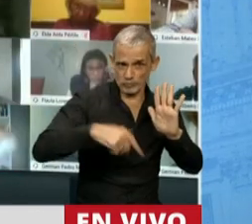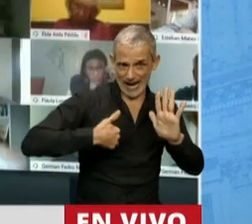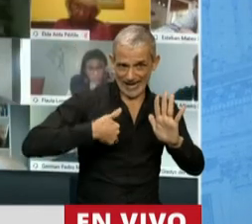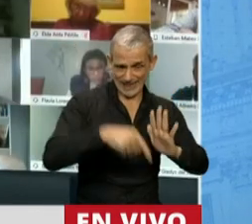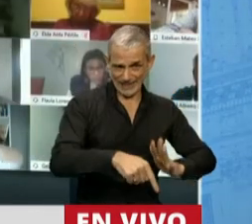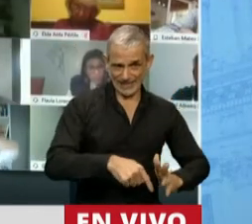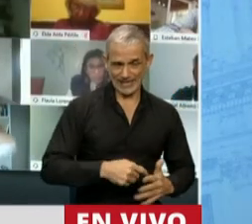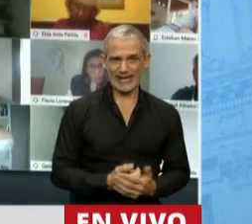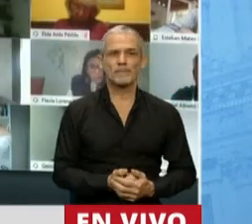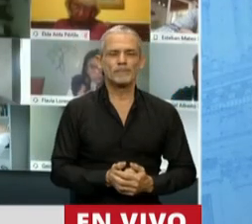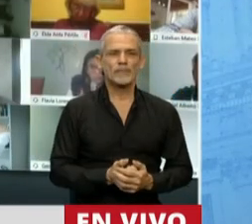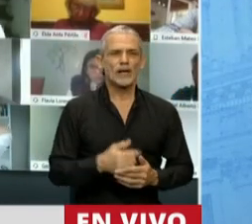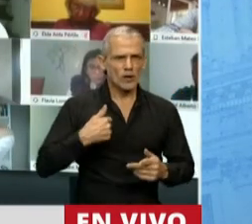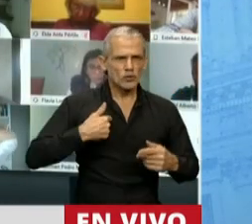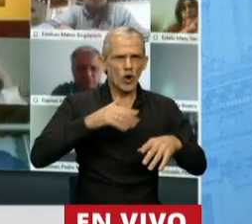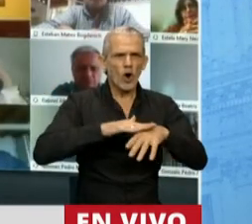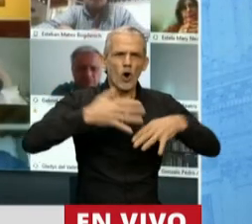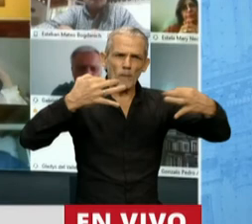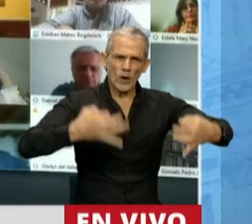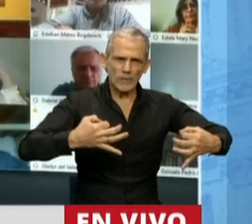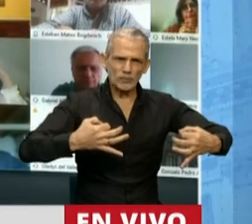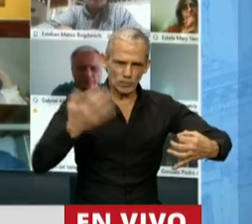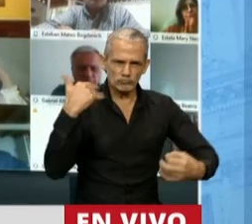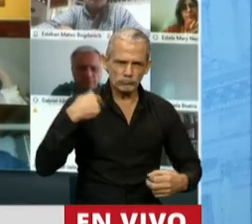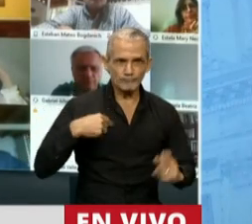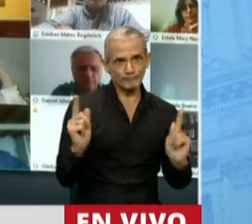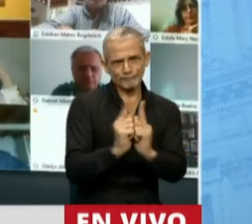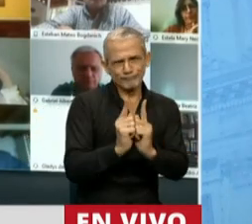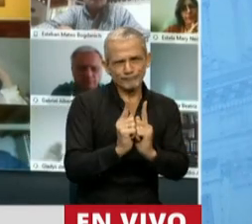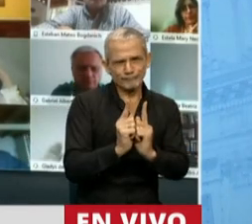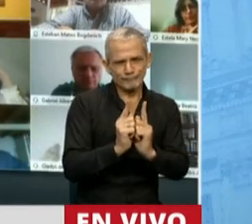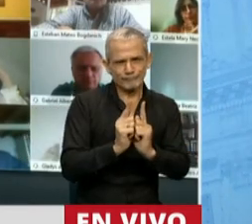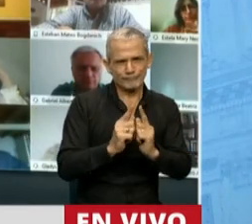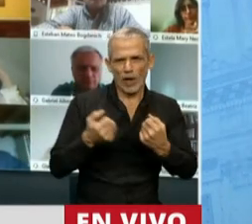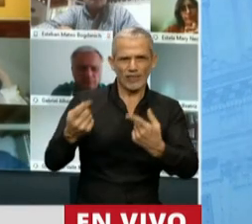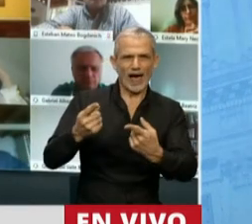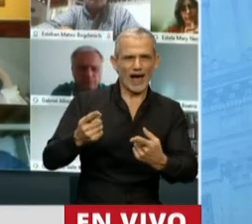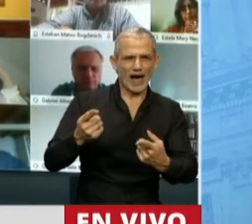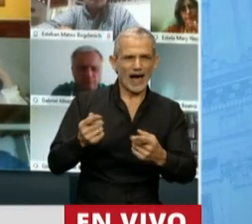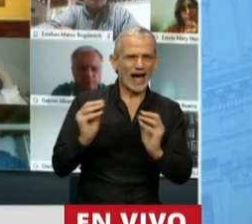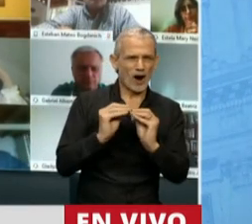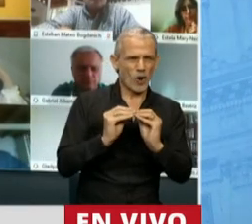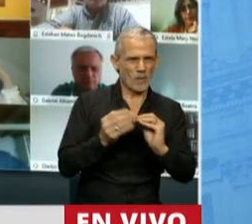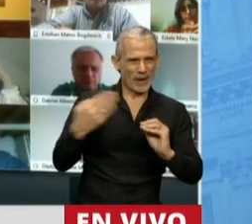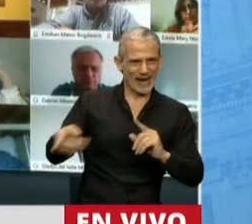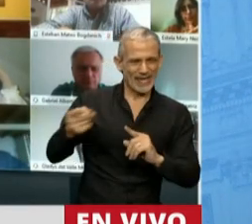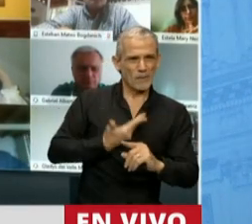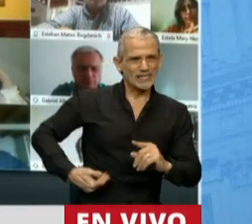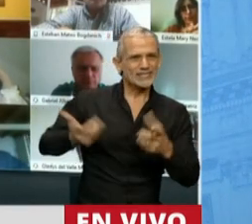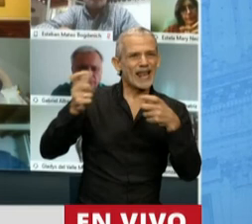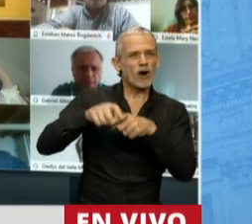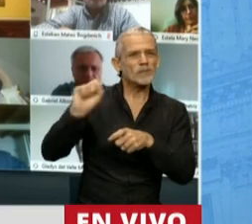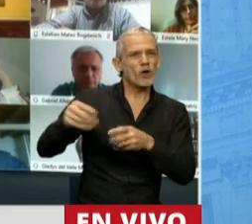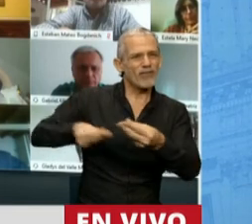argentina. Como me he comprometido a ser breve y darle la oportunidad a la compañera presidenta de la